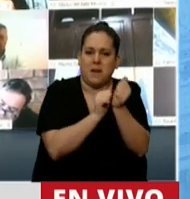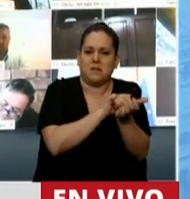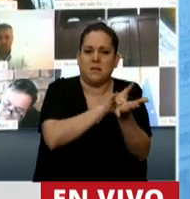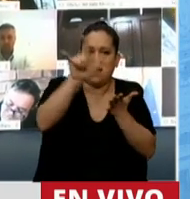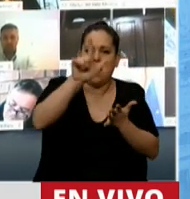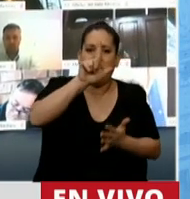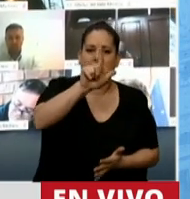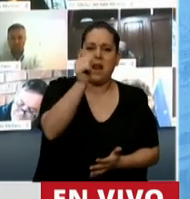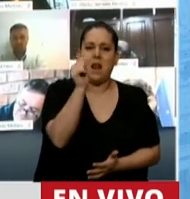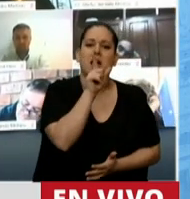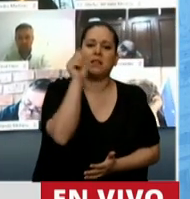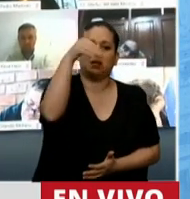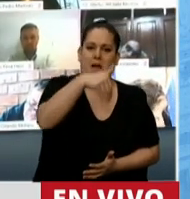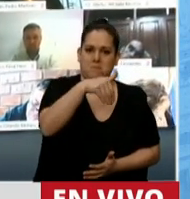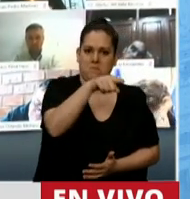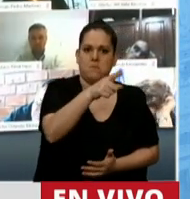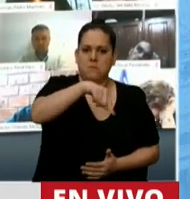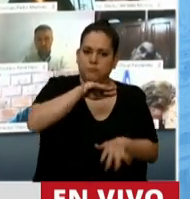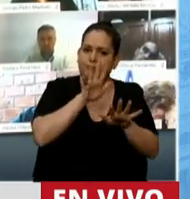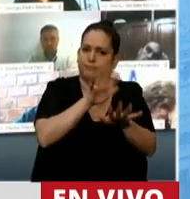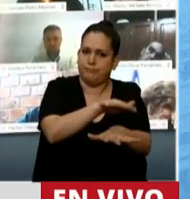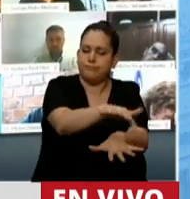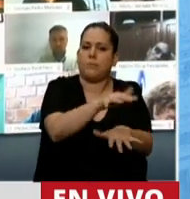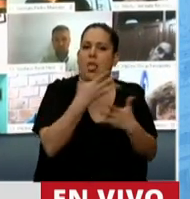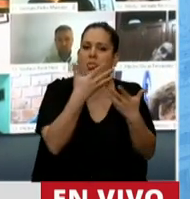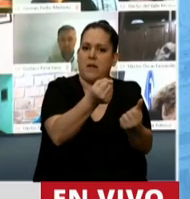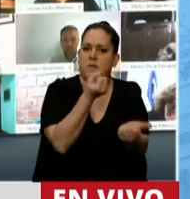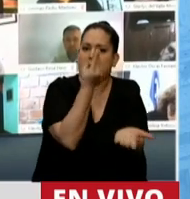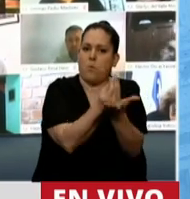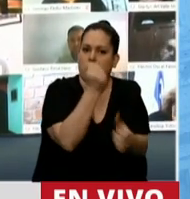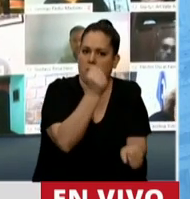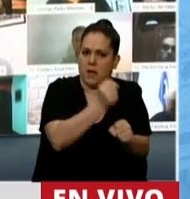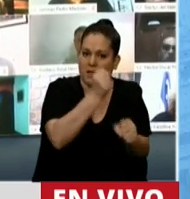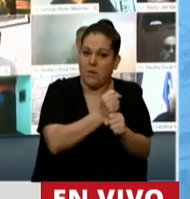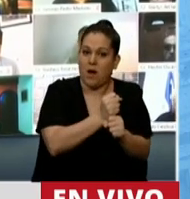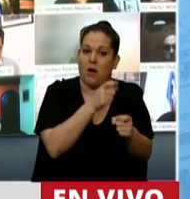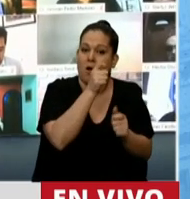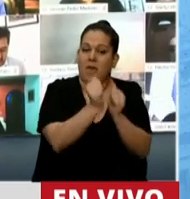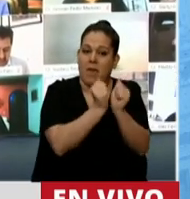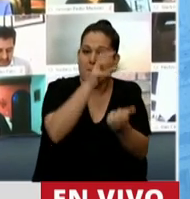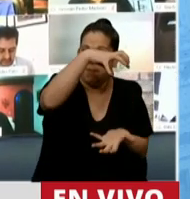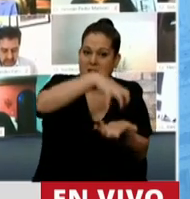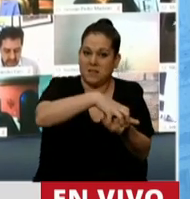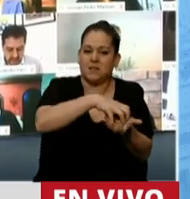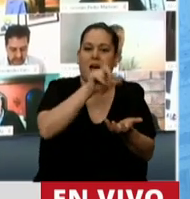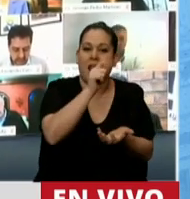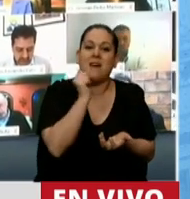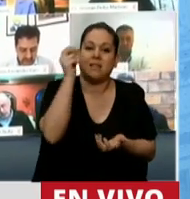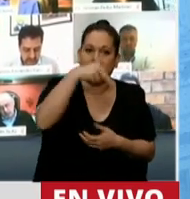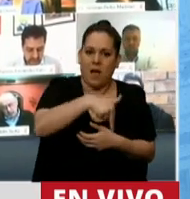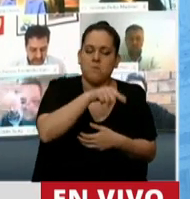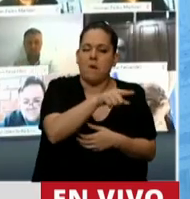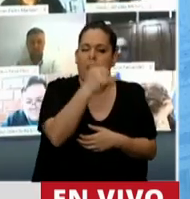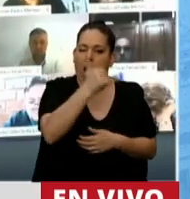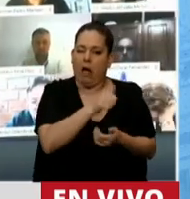realizando una gran caravana en defensa de sus puestos de trabajo, una empresa que chantajea, una empresa que